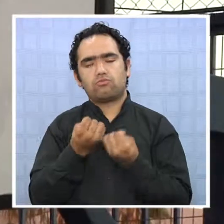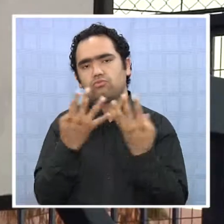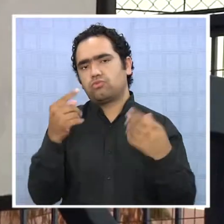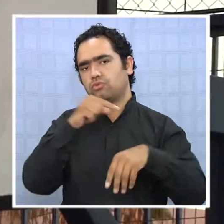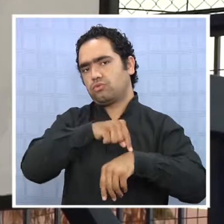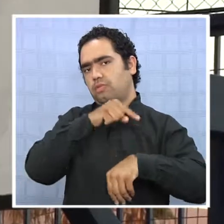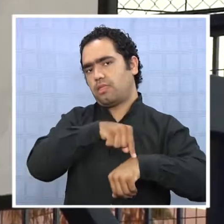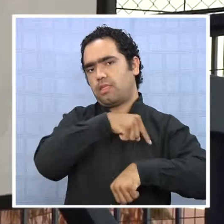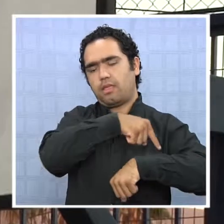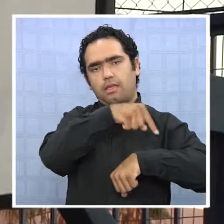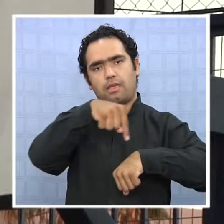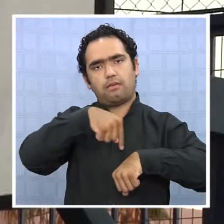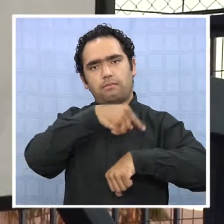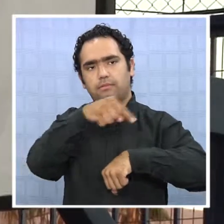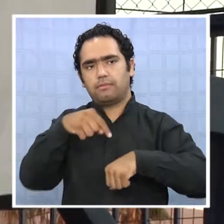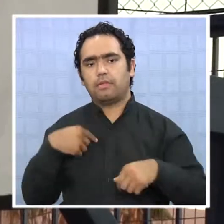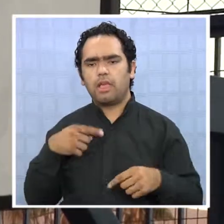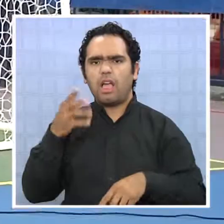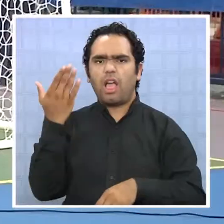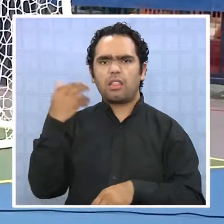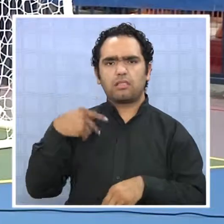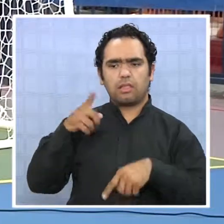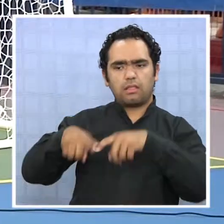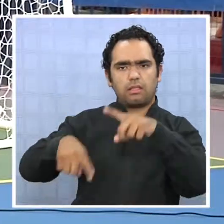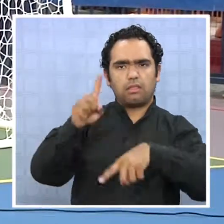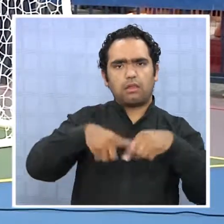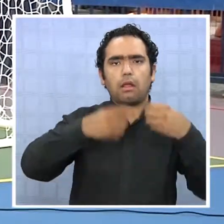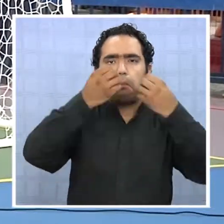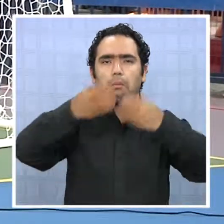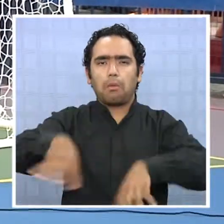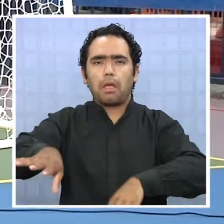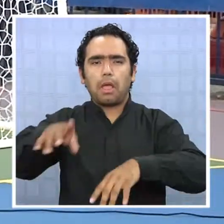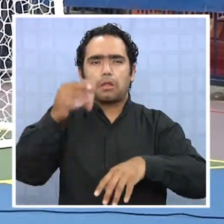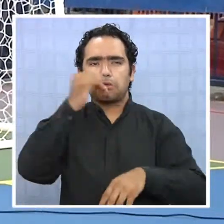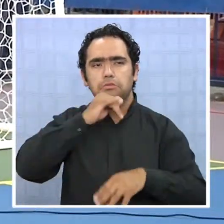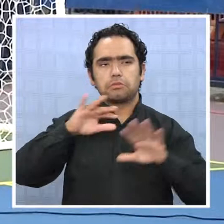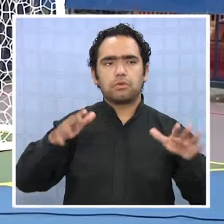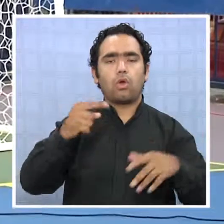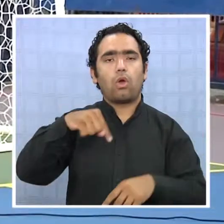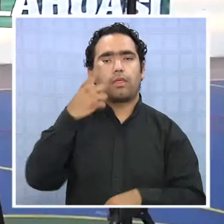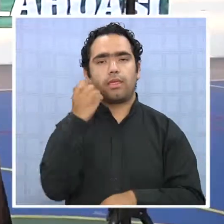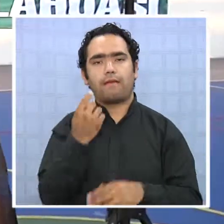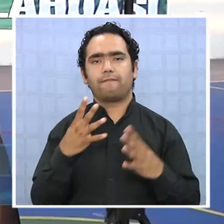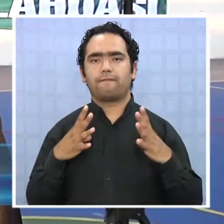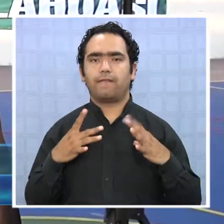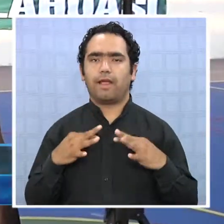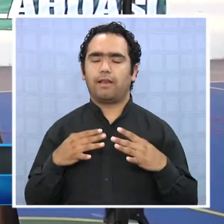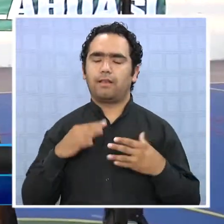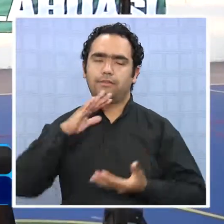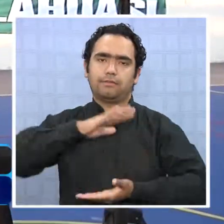bastante tiempo, bastante tiempo, un terreno perdido que teníamos. Hoy estamos felices, estamos en un día de fiesta.